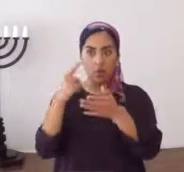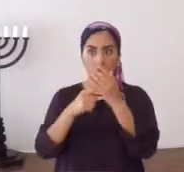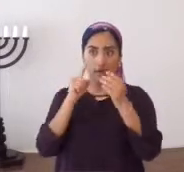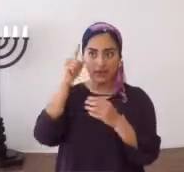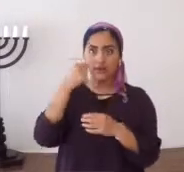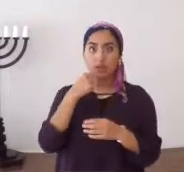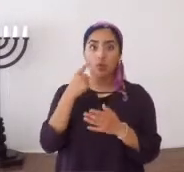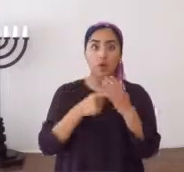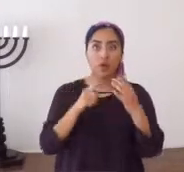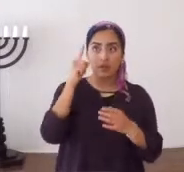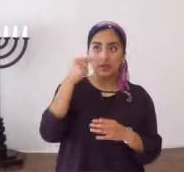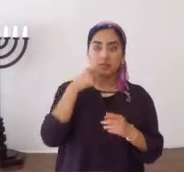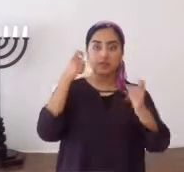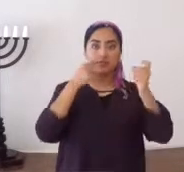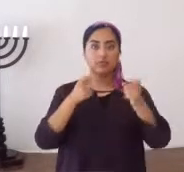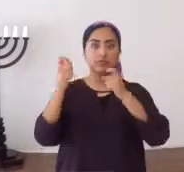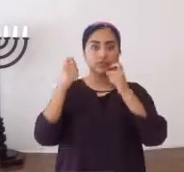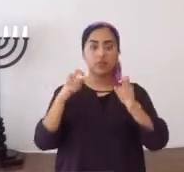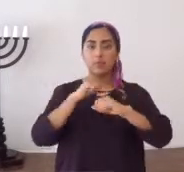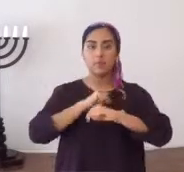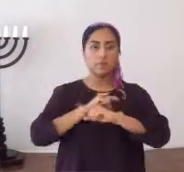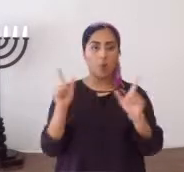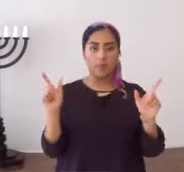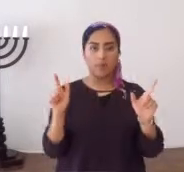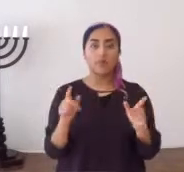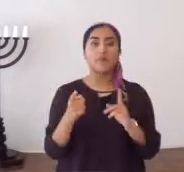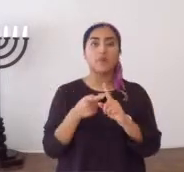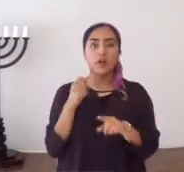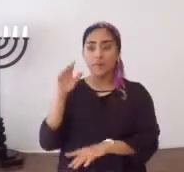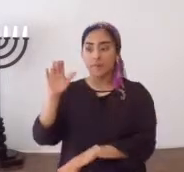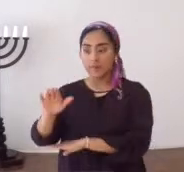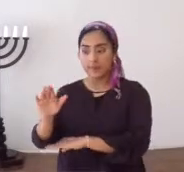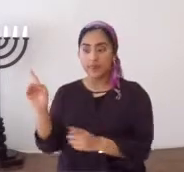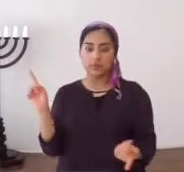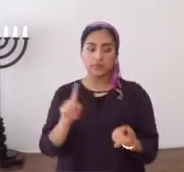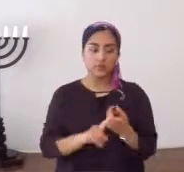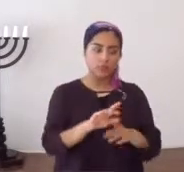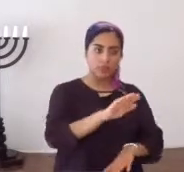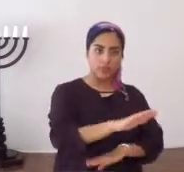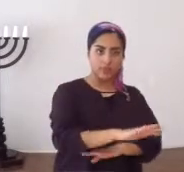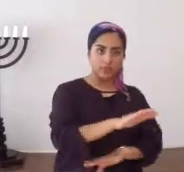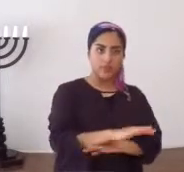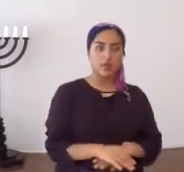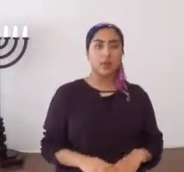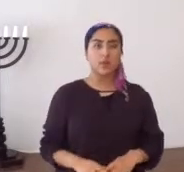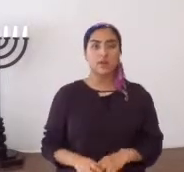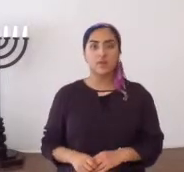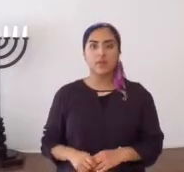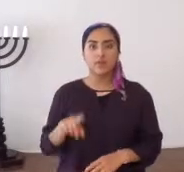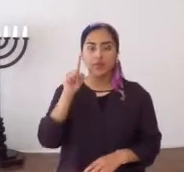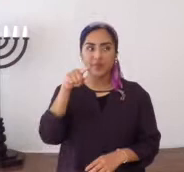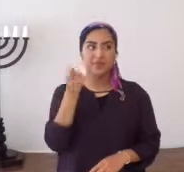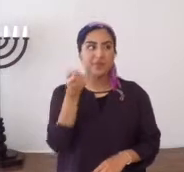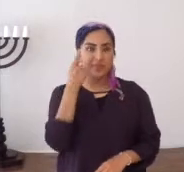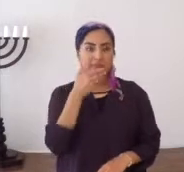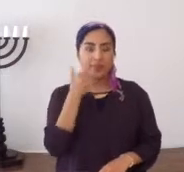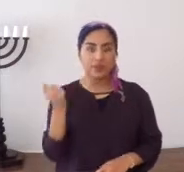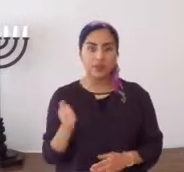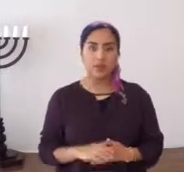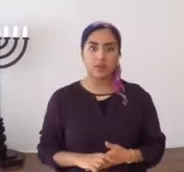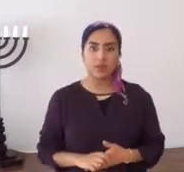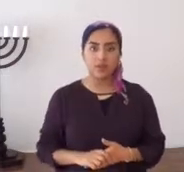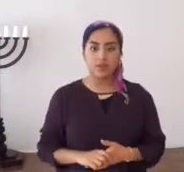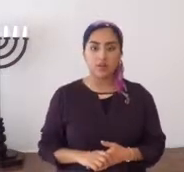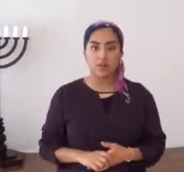basa en lo que Él dijo. Y lo que Él dijo es autoridad y se acabó. Entonces, va de tarde a tarde. Para fines